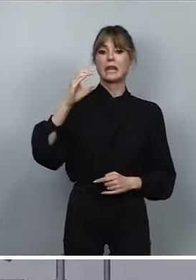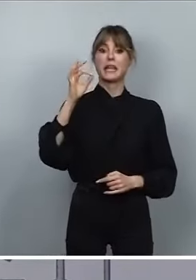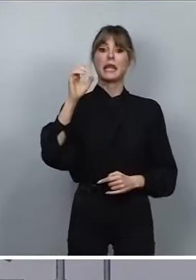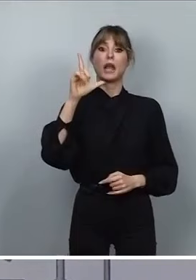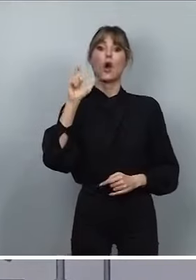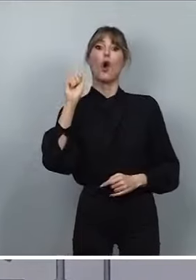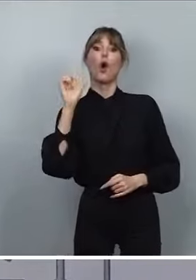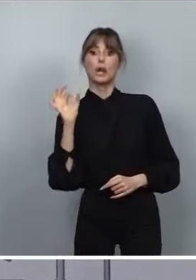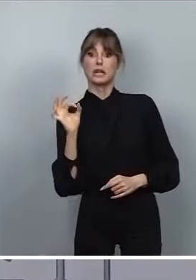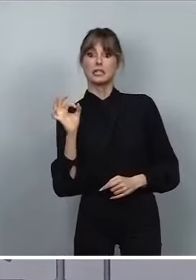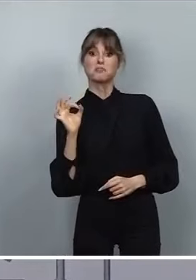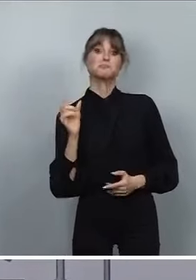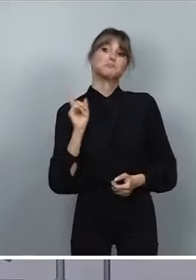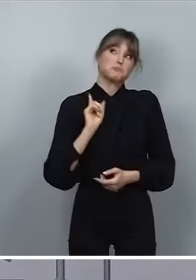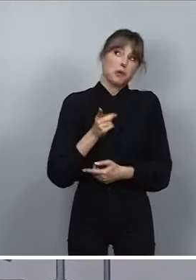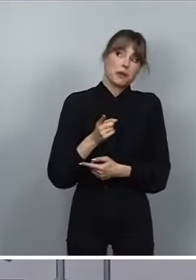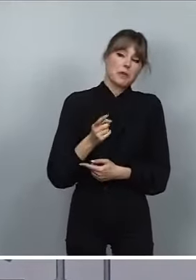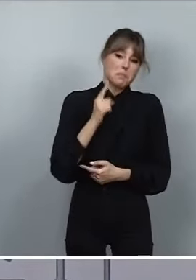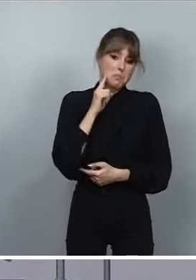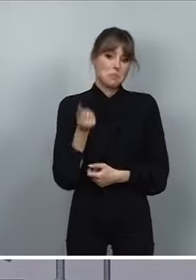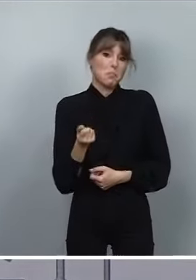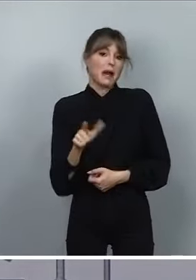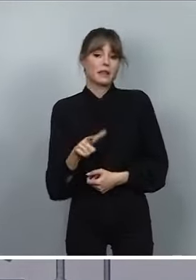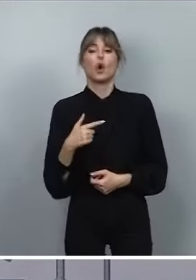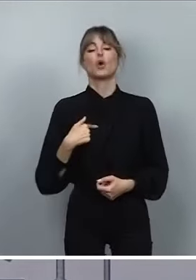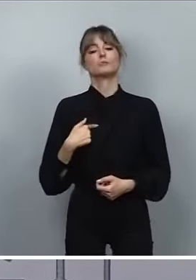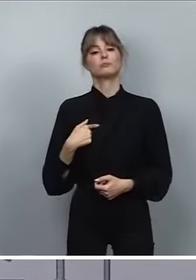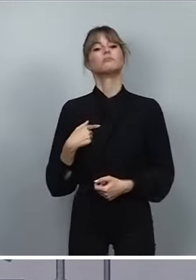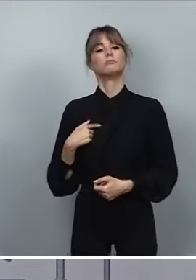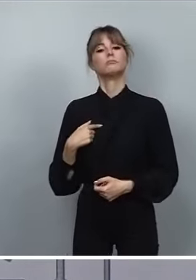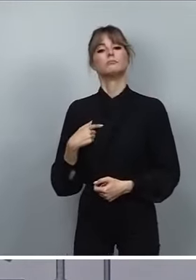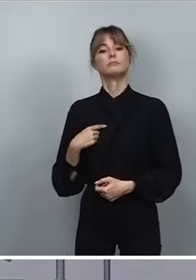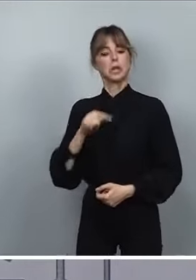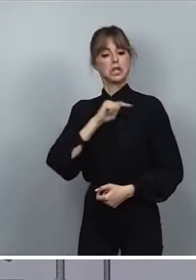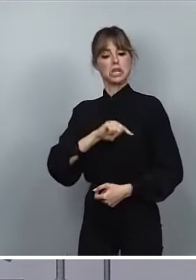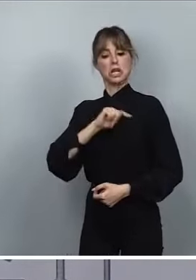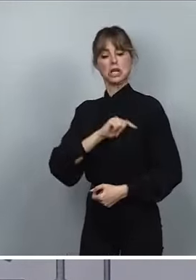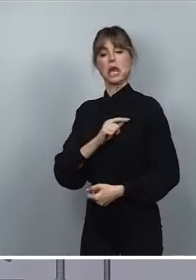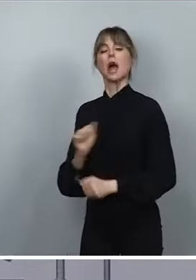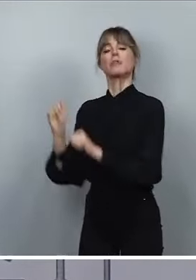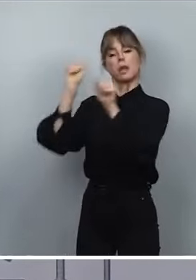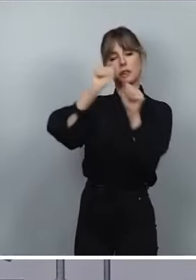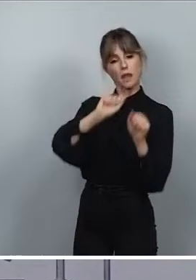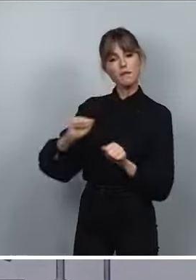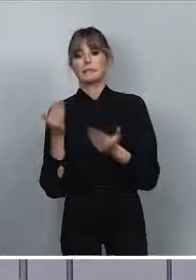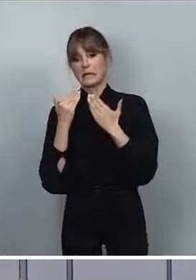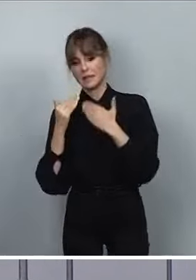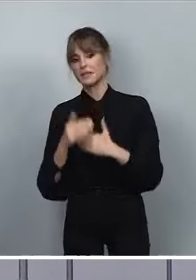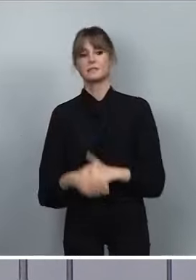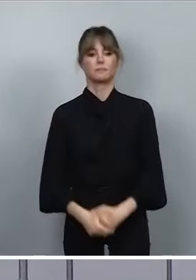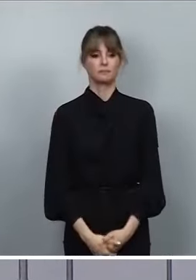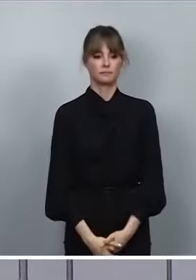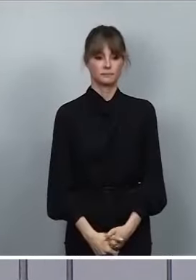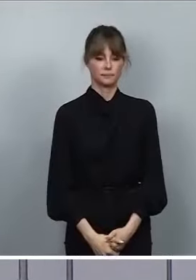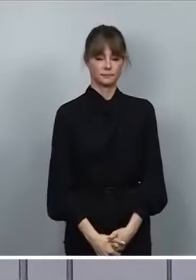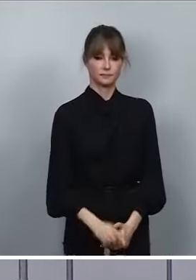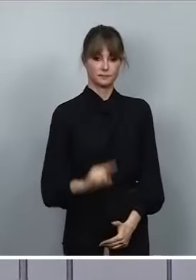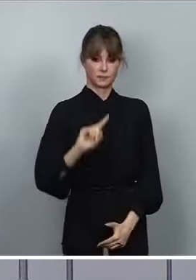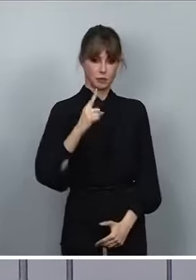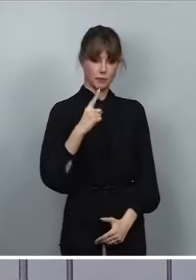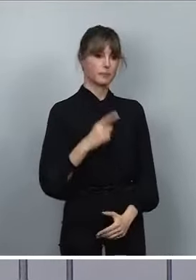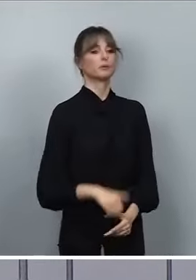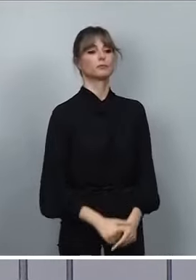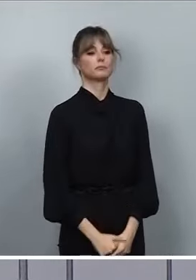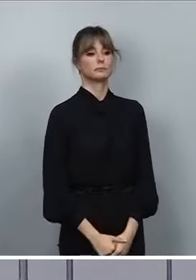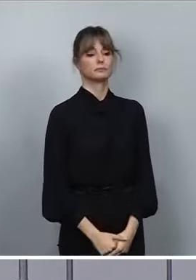Por tanto, hoy ejerceremos, en defensa del honor y el buen nombre, la acción judicial pertinente. En primer lugar, estamos hablando